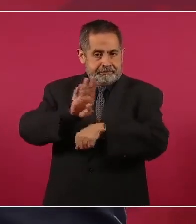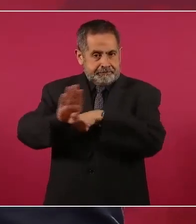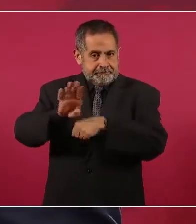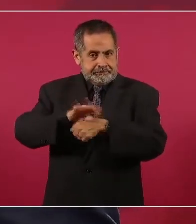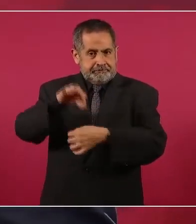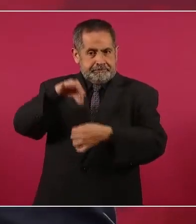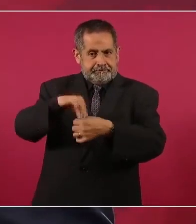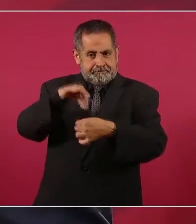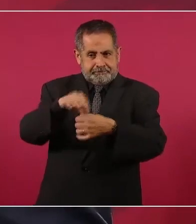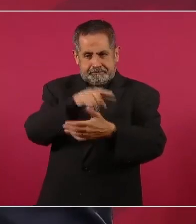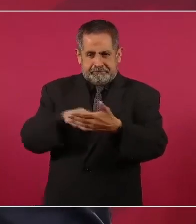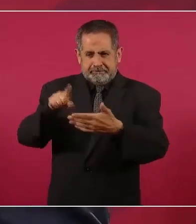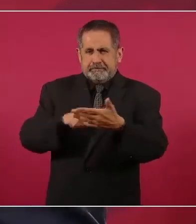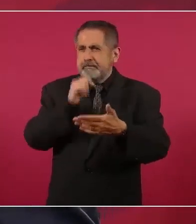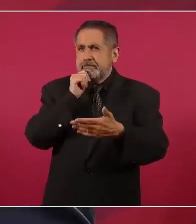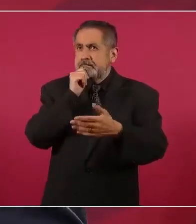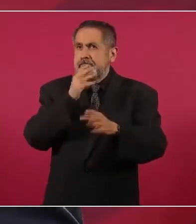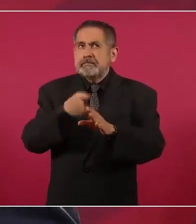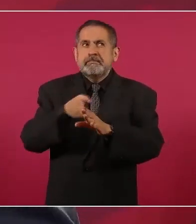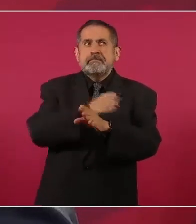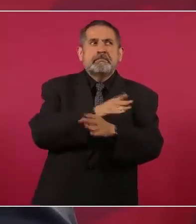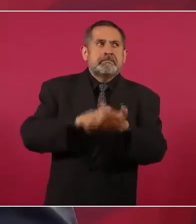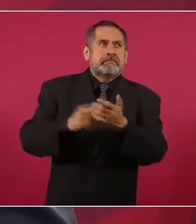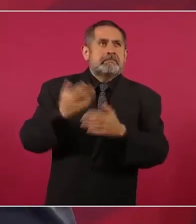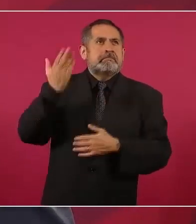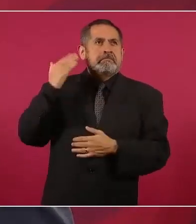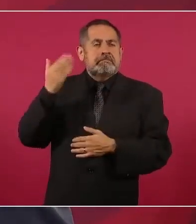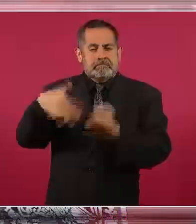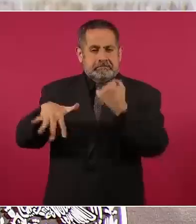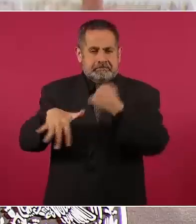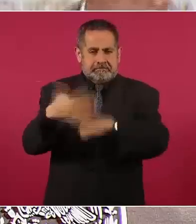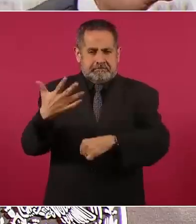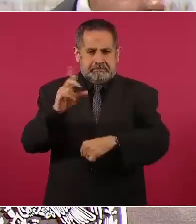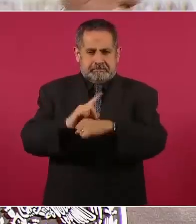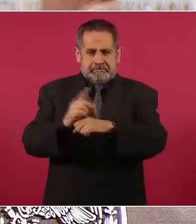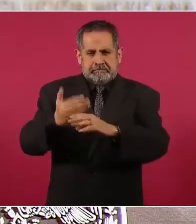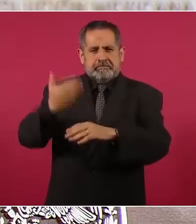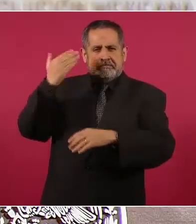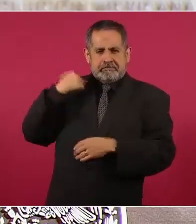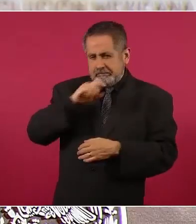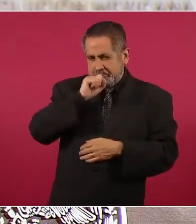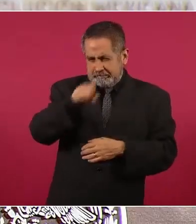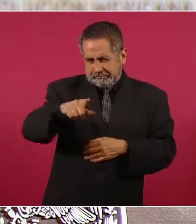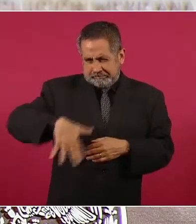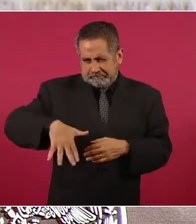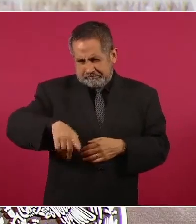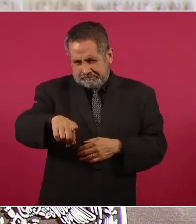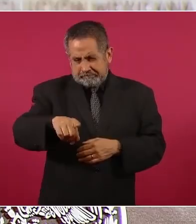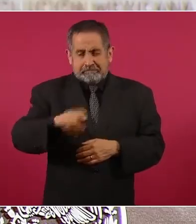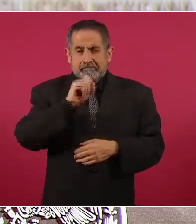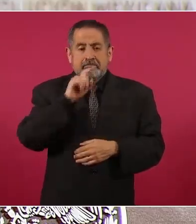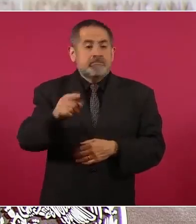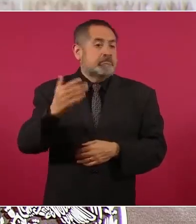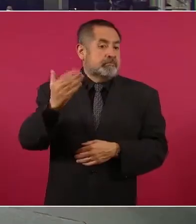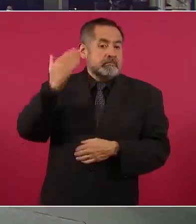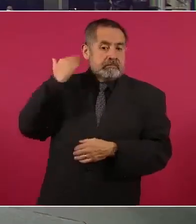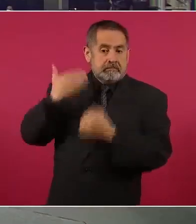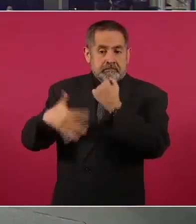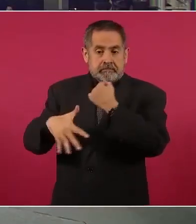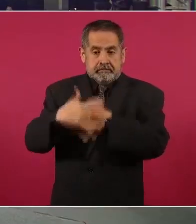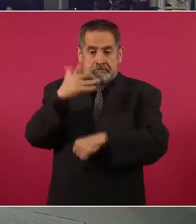hace como 15 días, tú acabas de referirte a eso, se reunieron